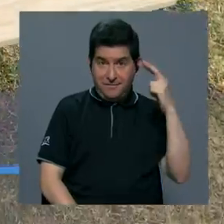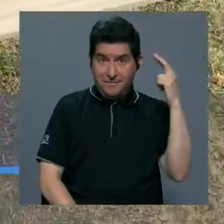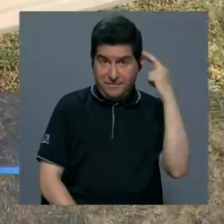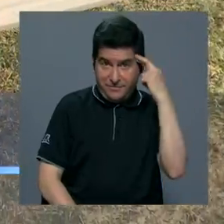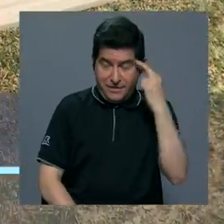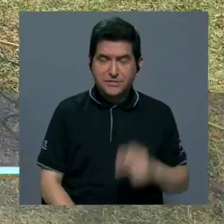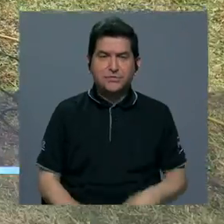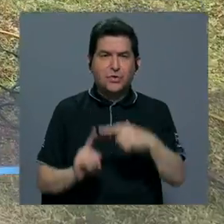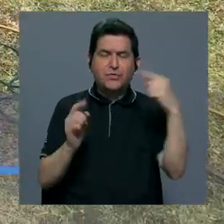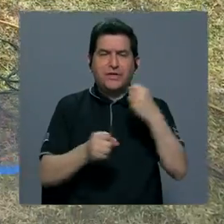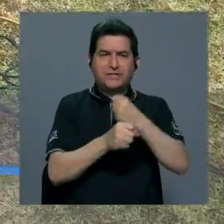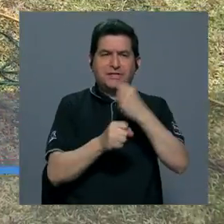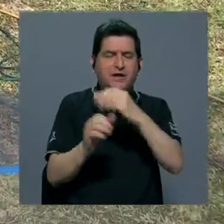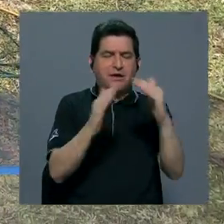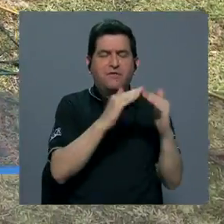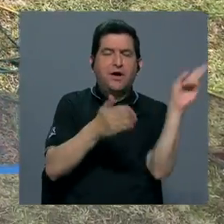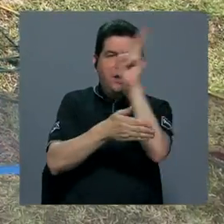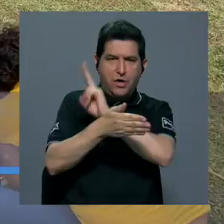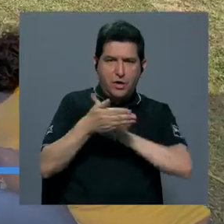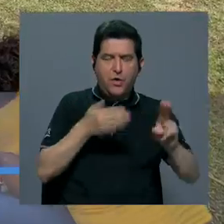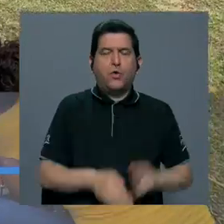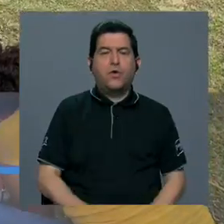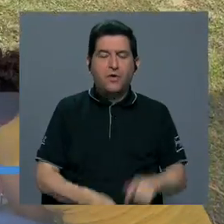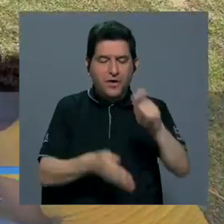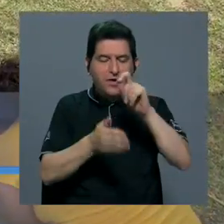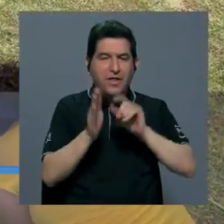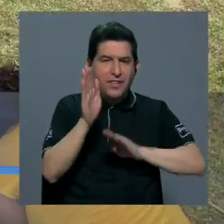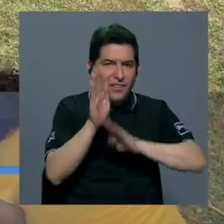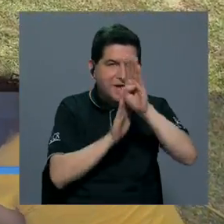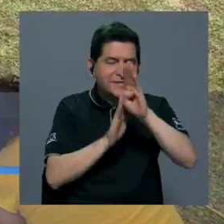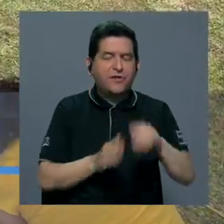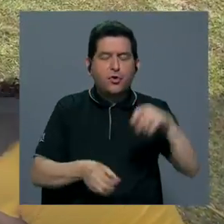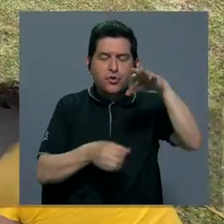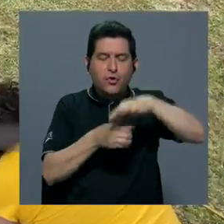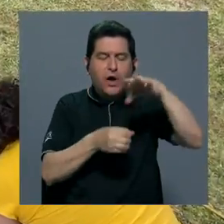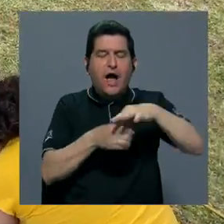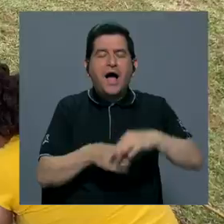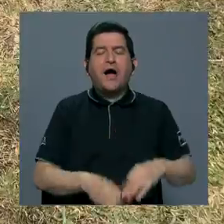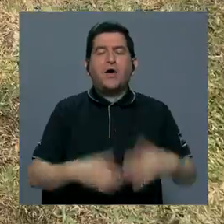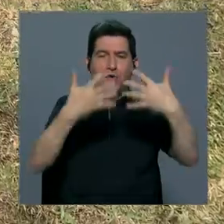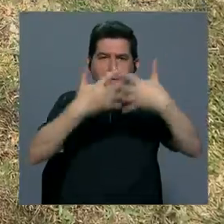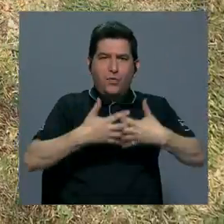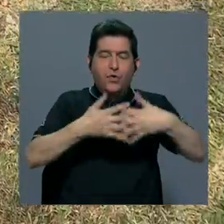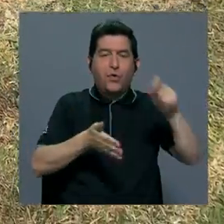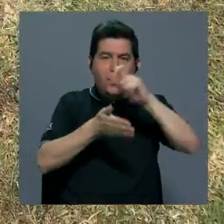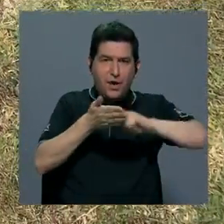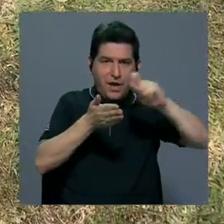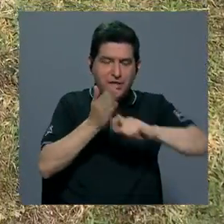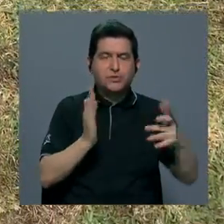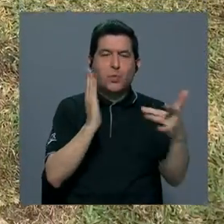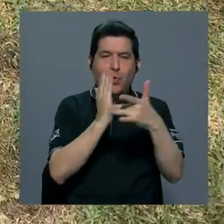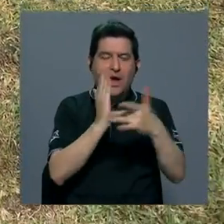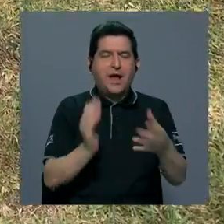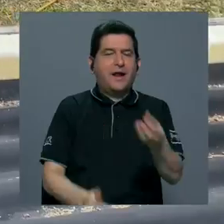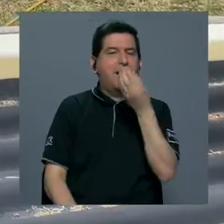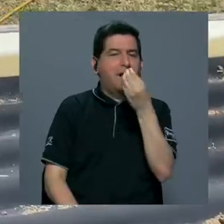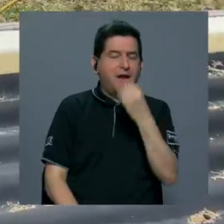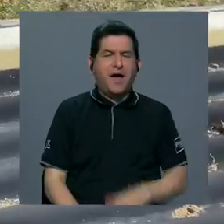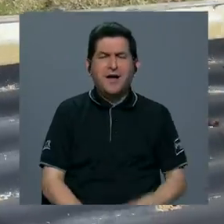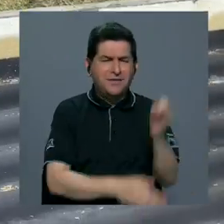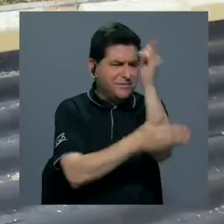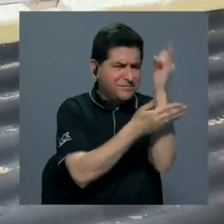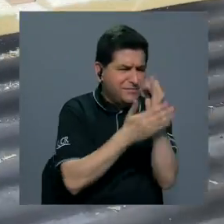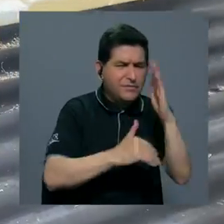Es por esto que desde el trabajo comunal universitario Desarrollo Agroindustrial de la Escuela de Tecnologías de Alimentos,